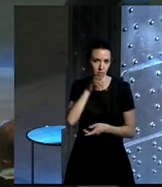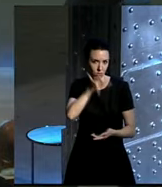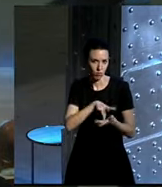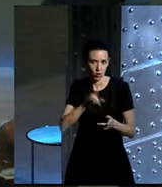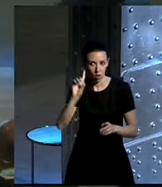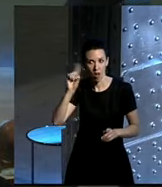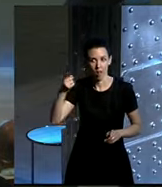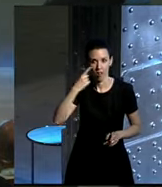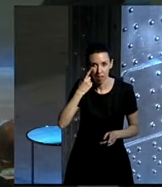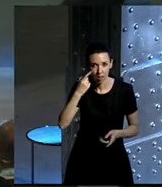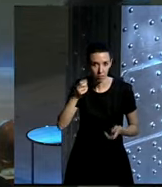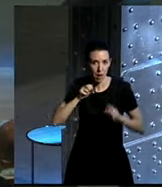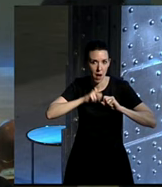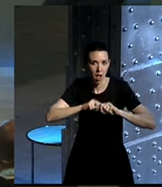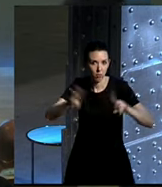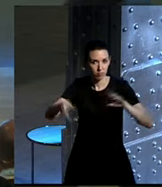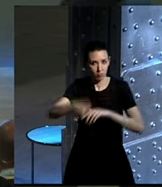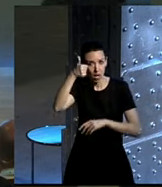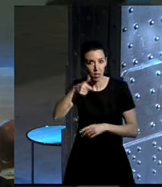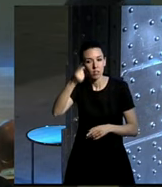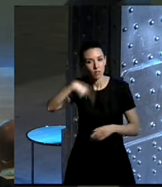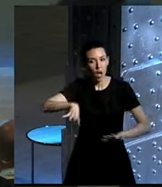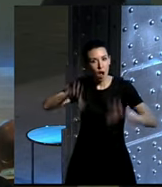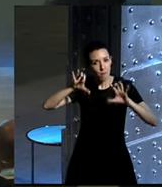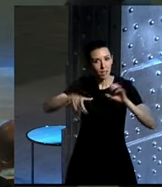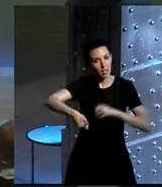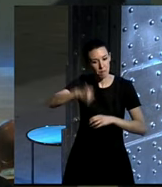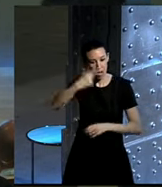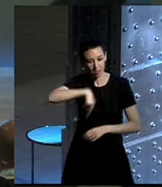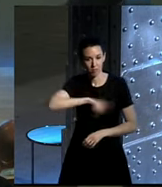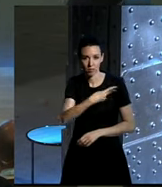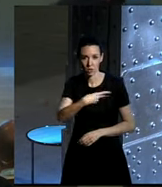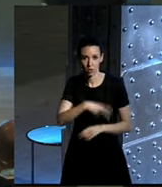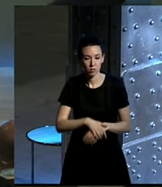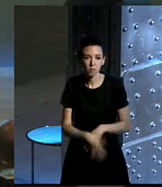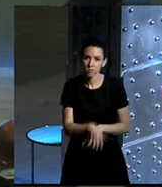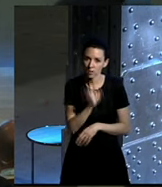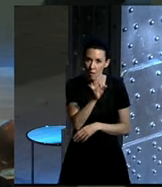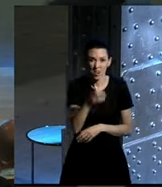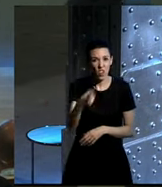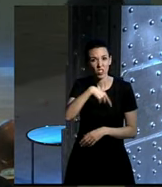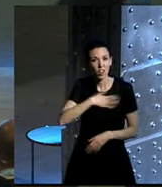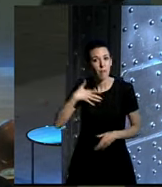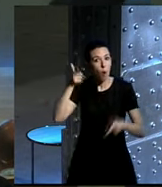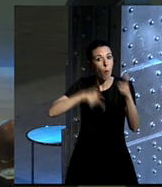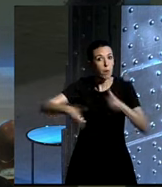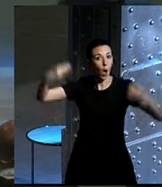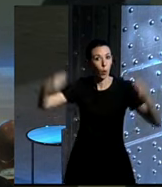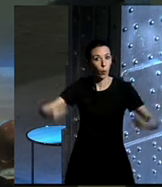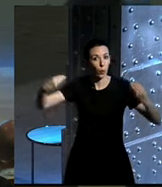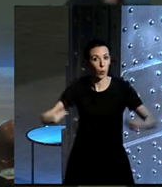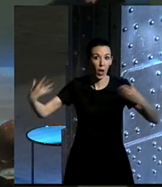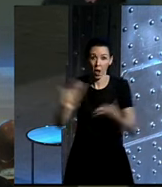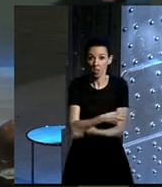encontrar más eso, o va a llegar más. Y vamos a aprender sobre todo nosotros más. Pero di la verdad, lo que queremos hacernos es un gran viaje, todo esto son